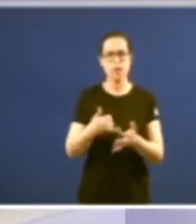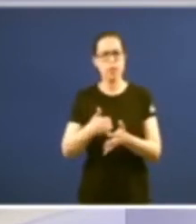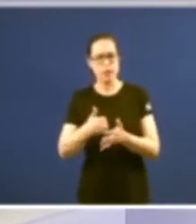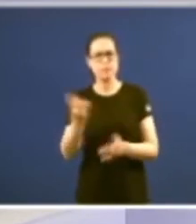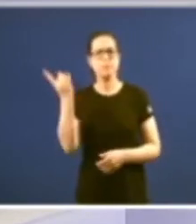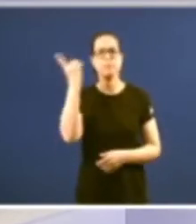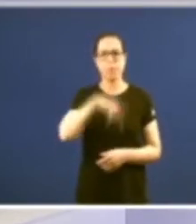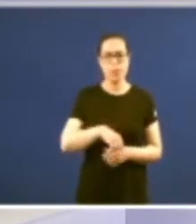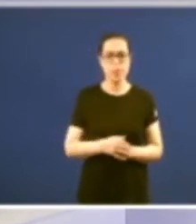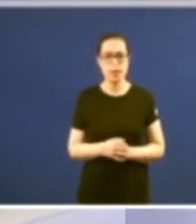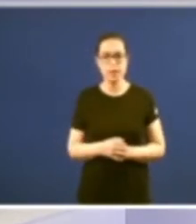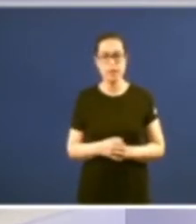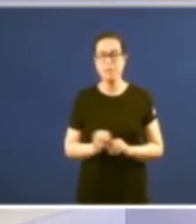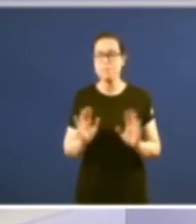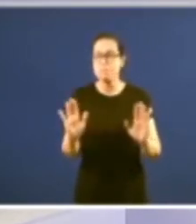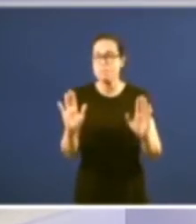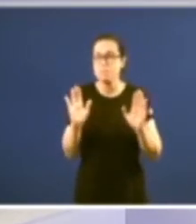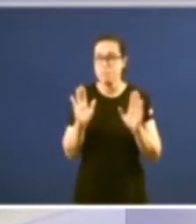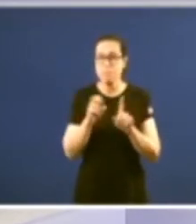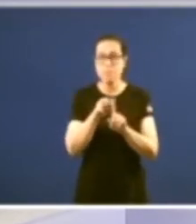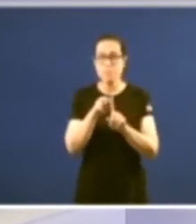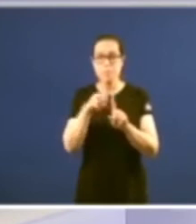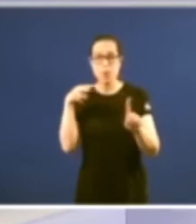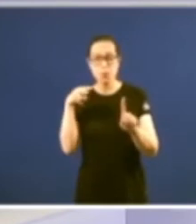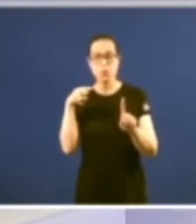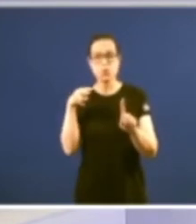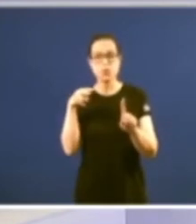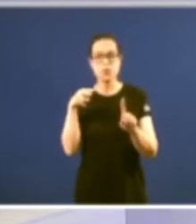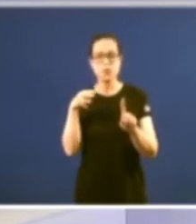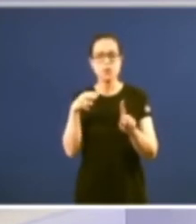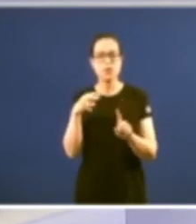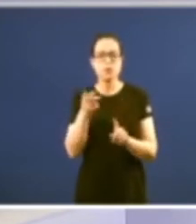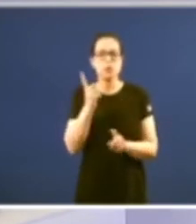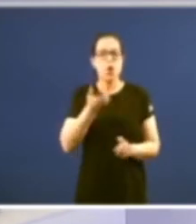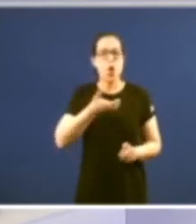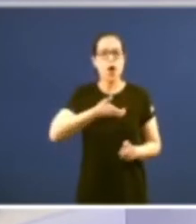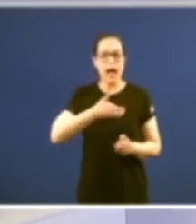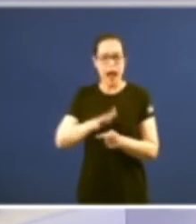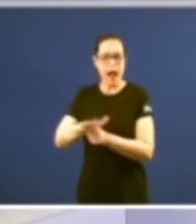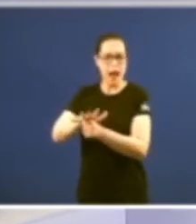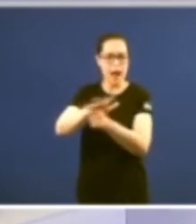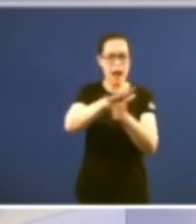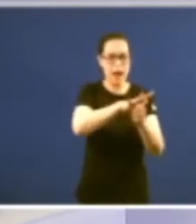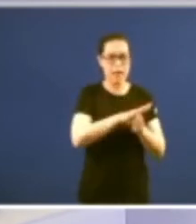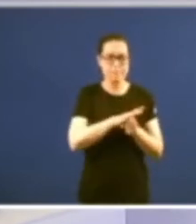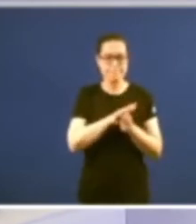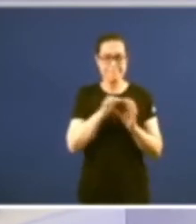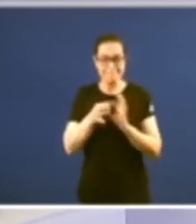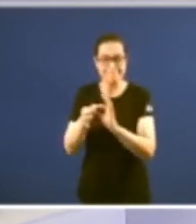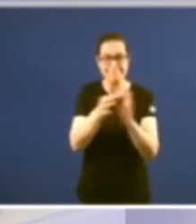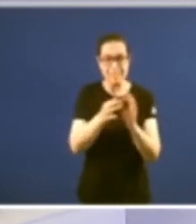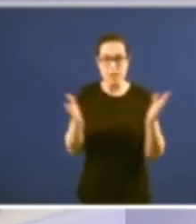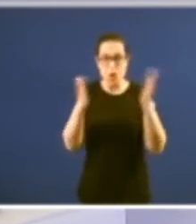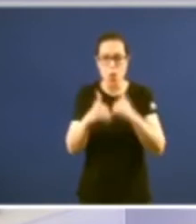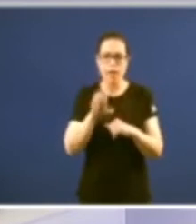sí fuixindo dunha visión puramente localista que en nada contribuía a facer país e buscando